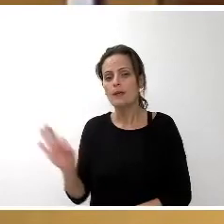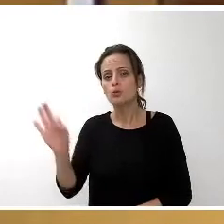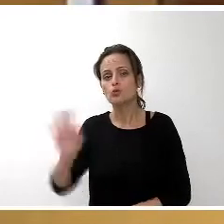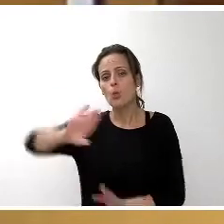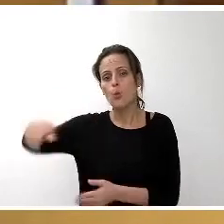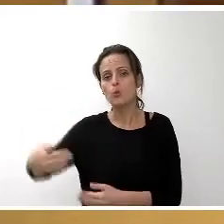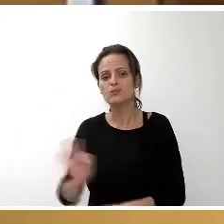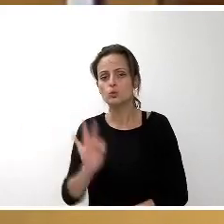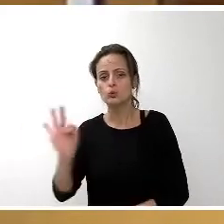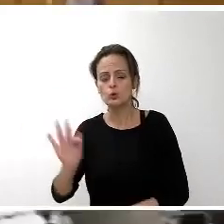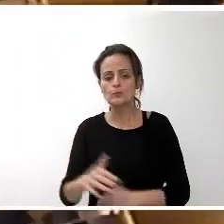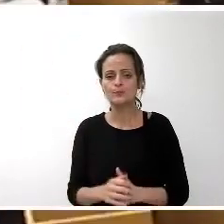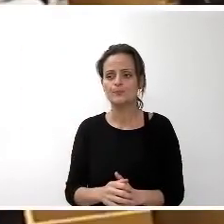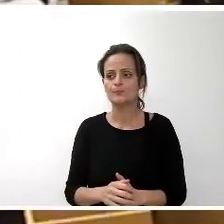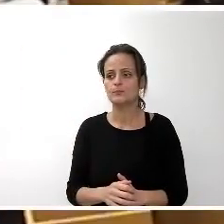intervención